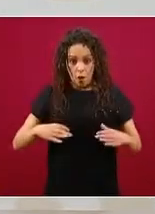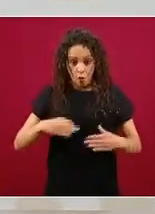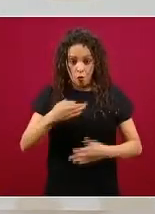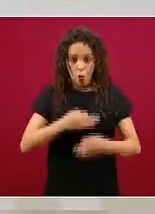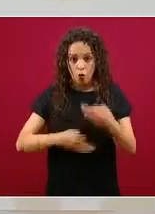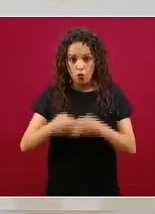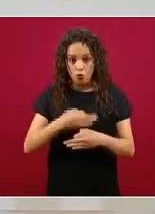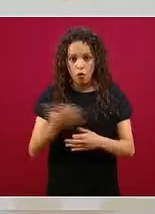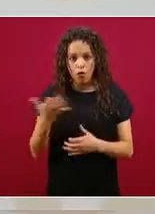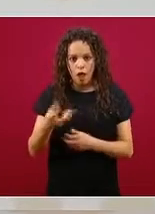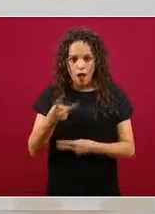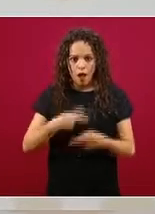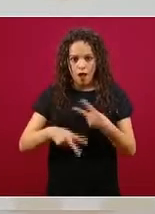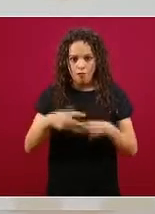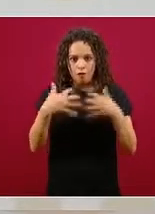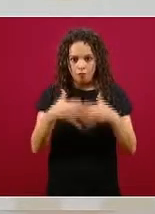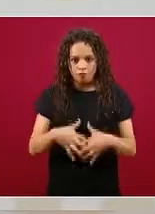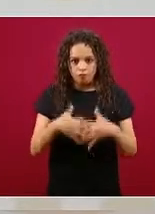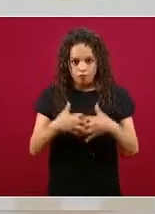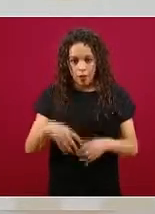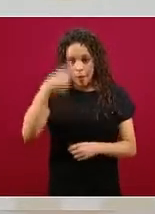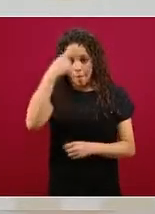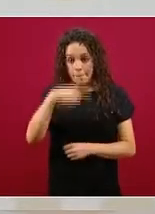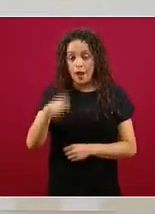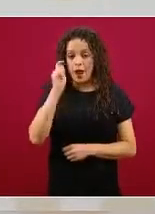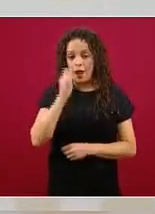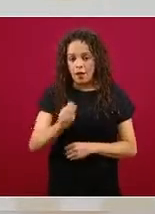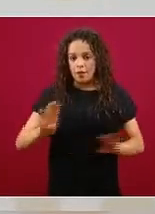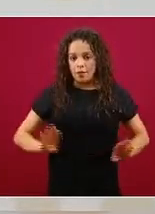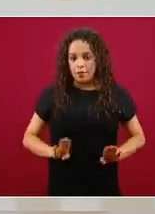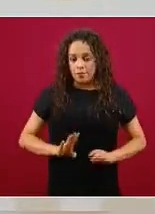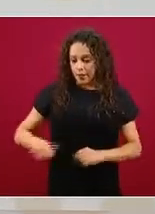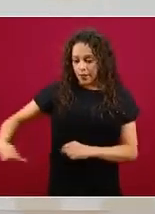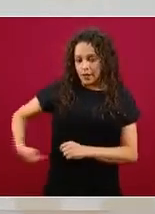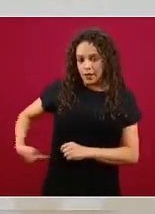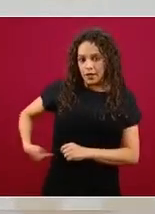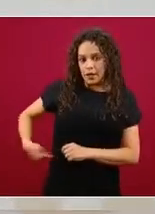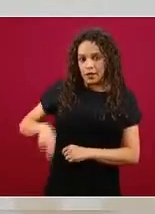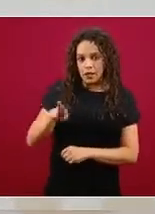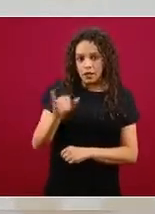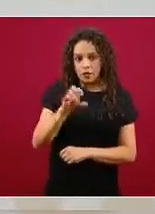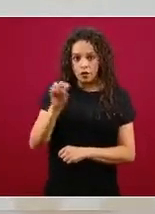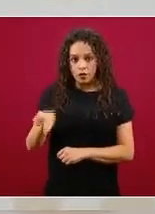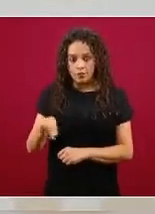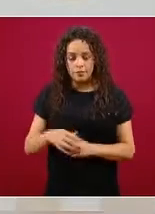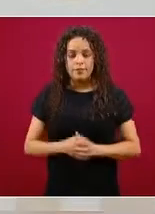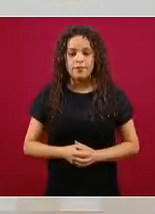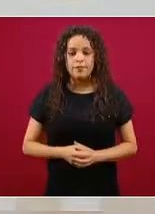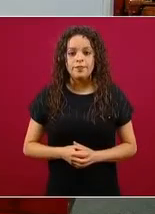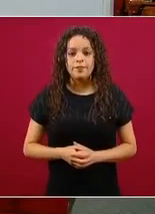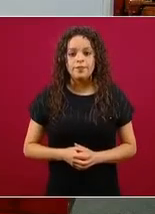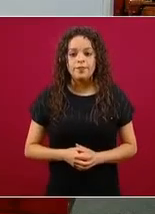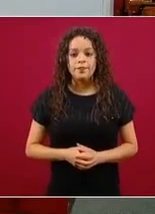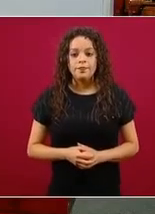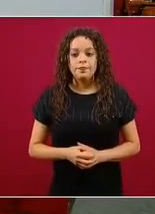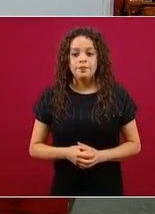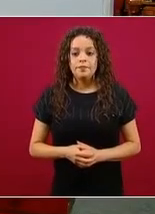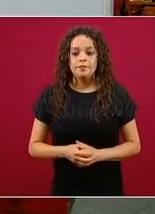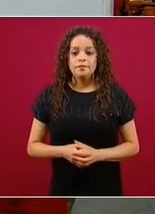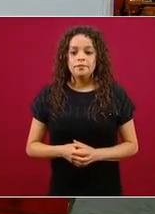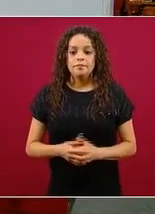glándulas suprarrenales y que tiene una serie de efectos sobre el